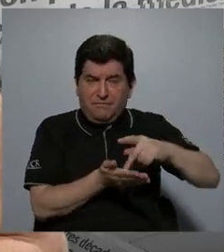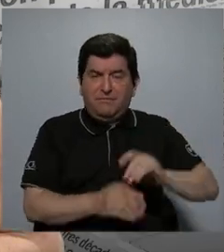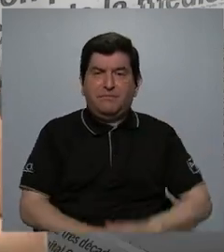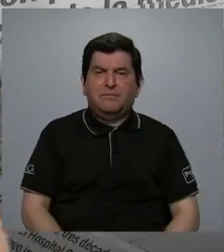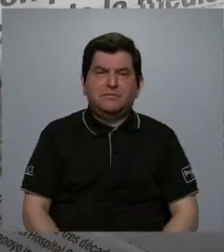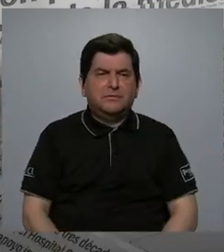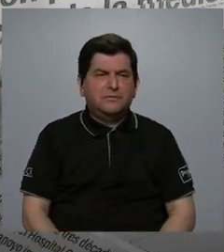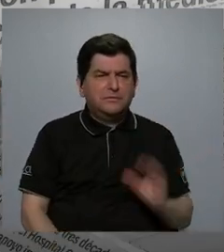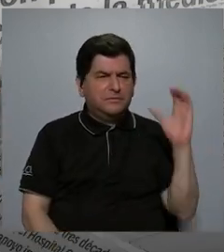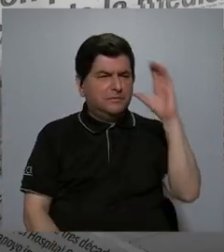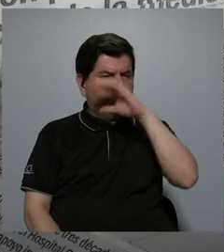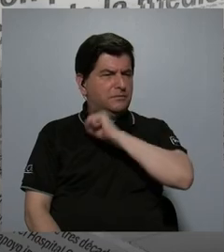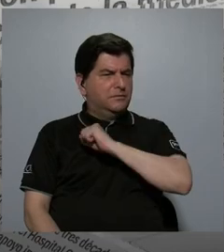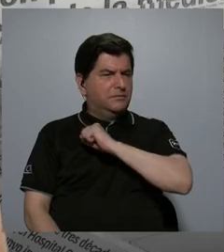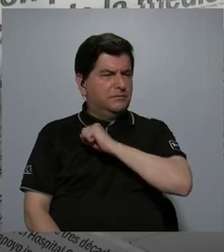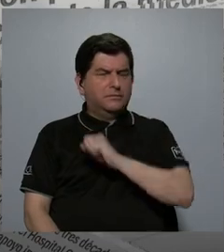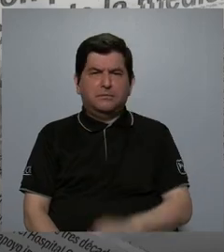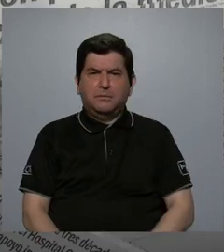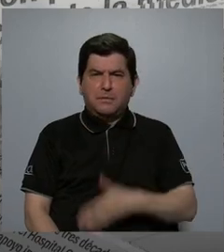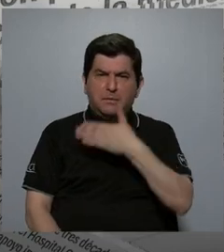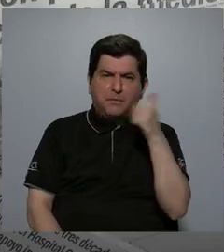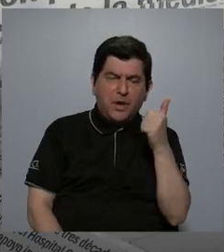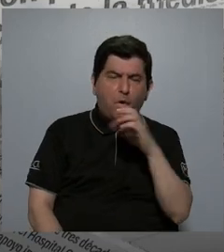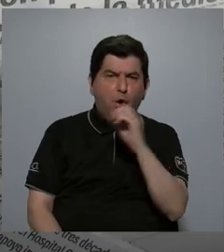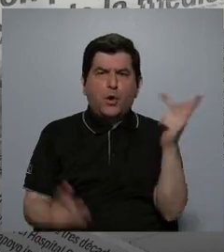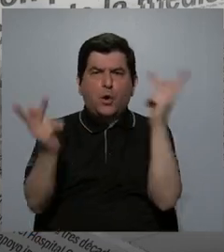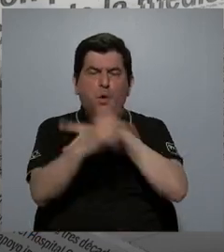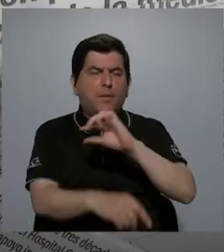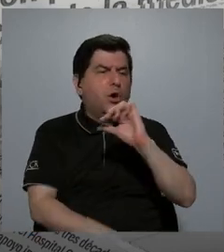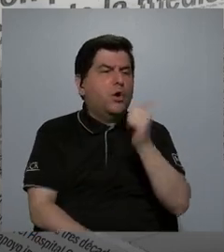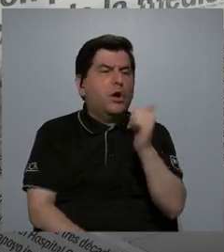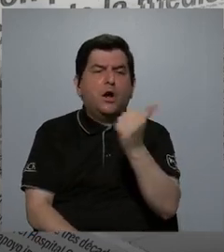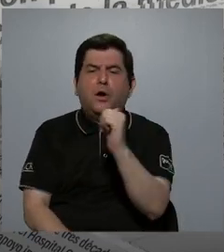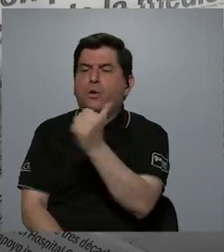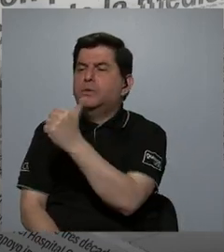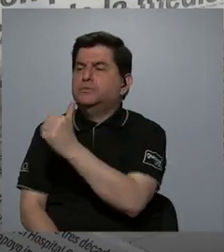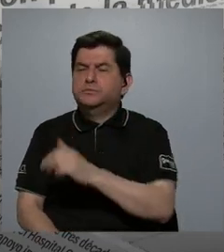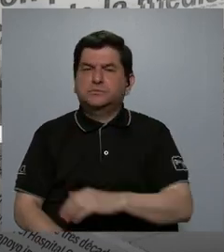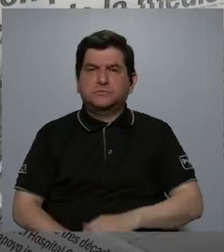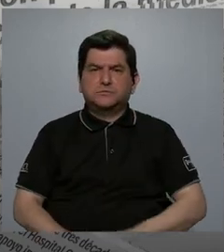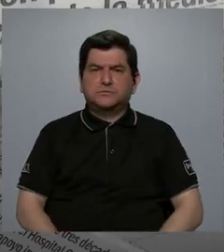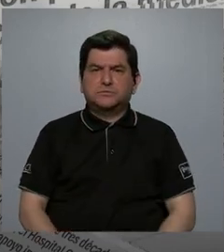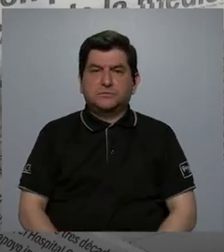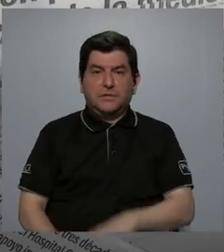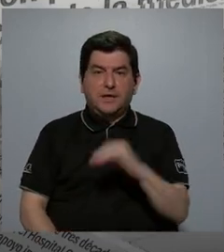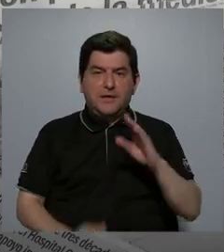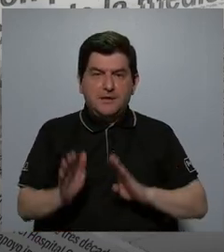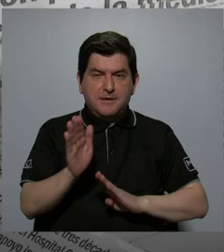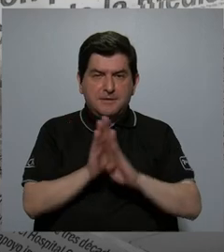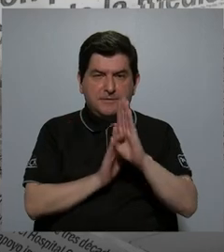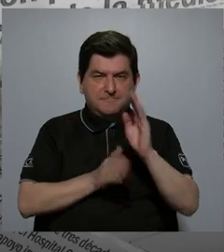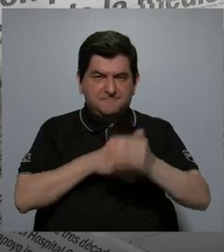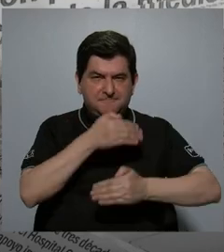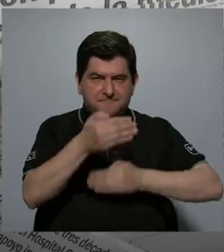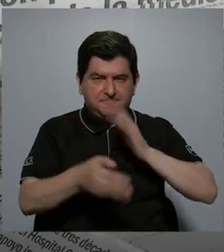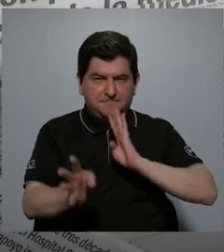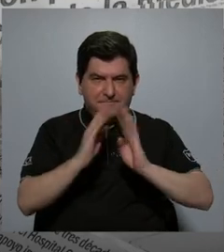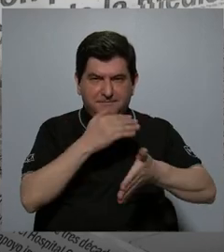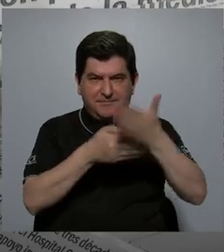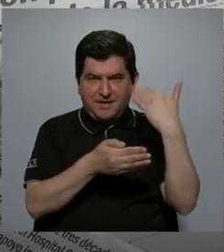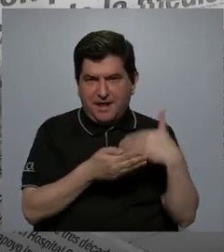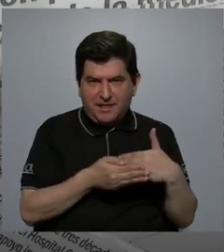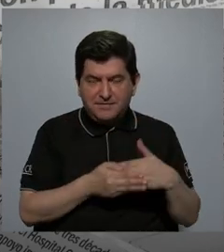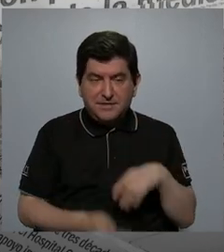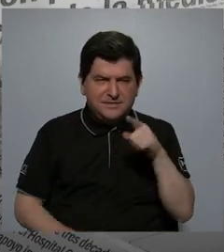y ver en qué medida son mejores o peores que los otros y desarrollar todos estos procesos de los que hablábamos